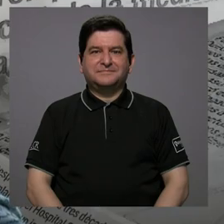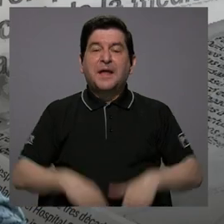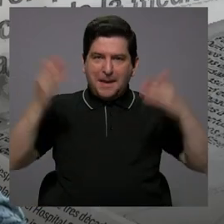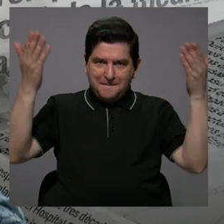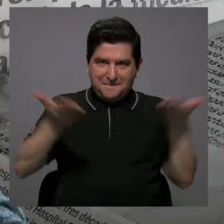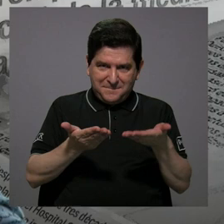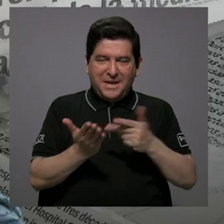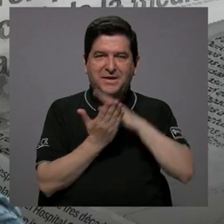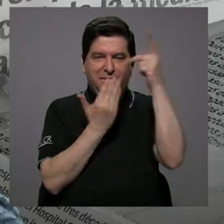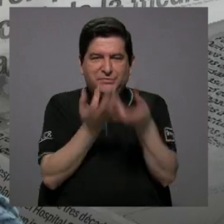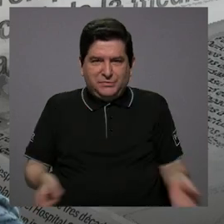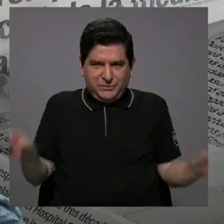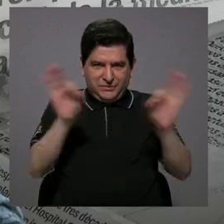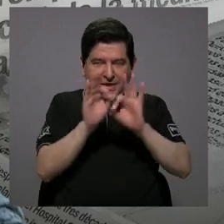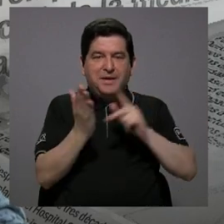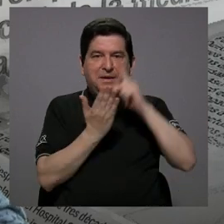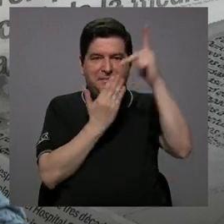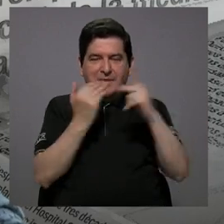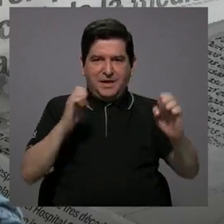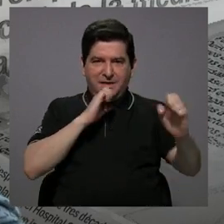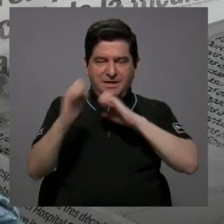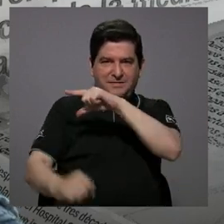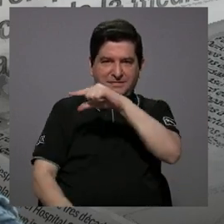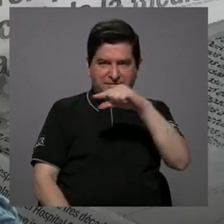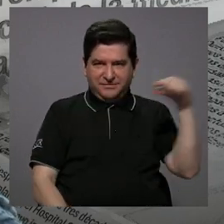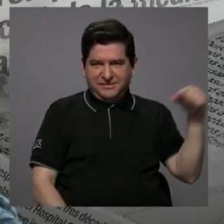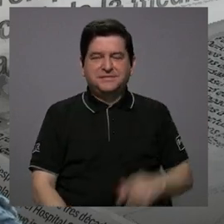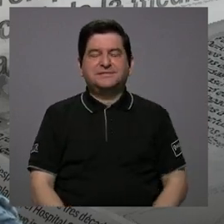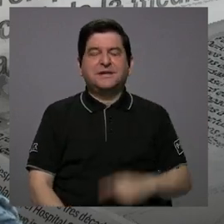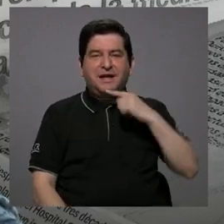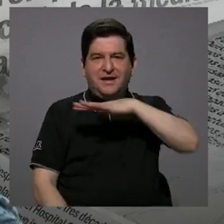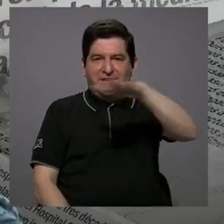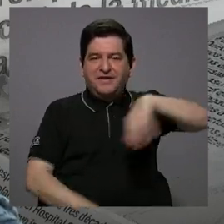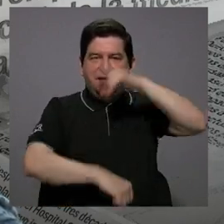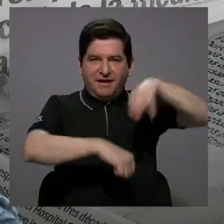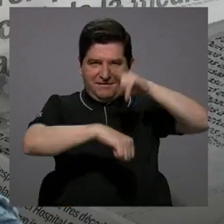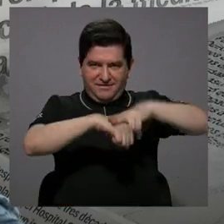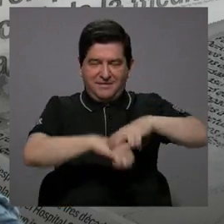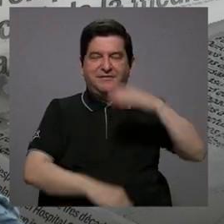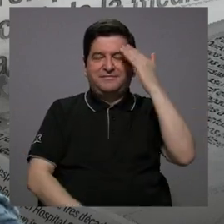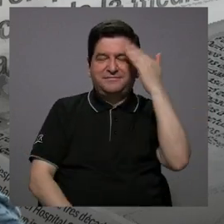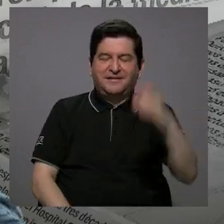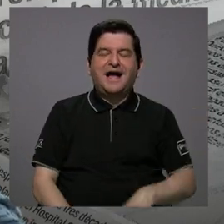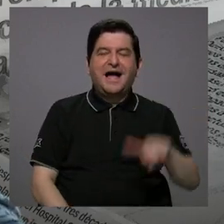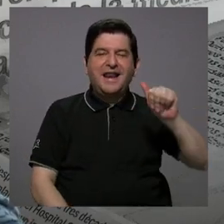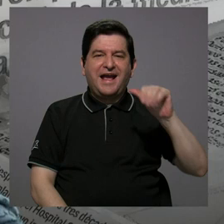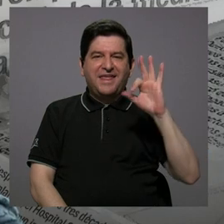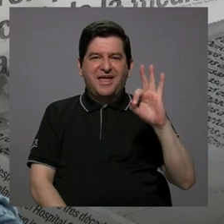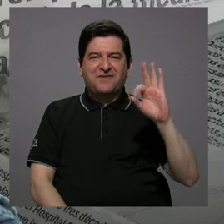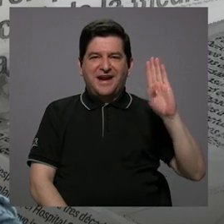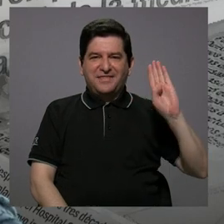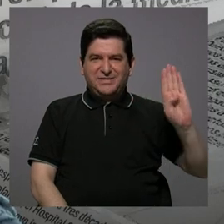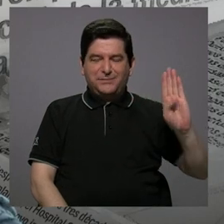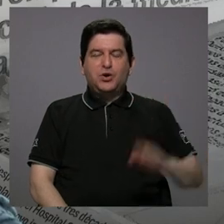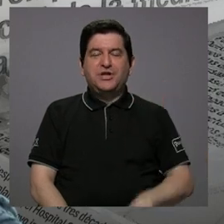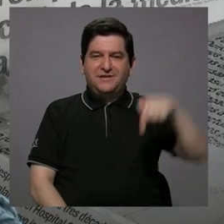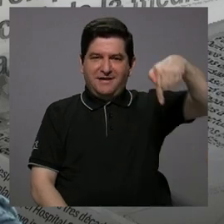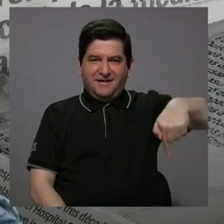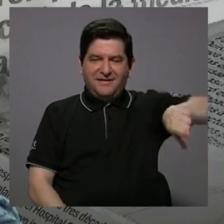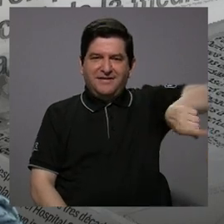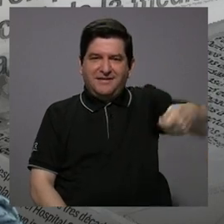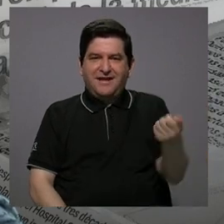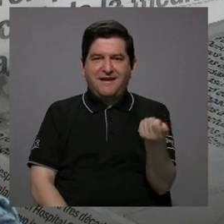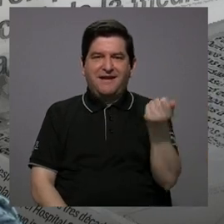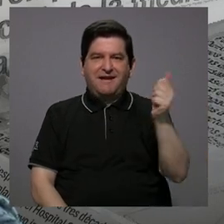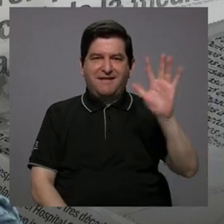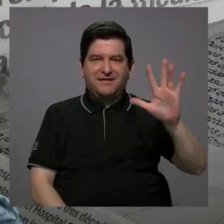Bienvenidos a Lo que importa, un programa de entrevista semanal sobre la realidad nacional. Le saluda Alejandra Fernández Bonilla, aquí por